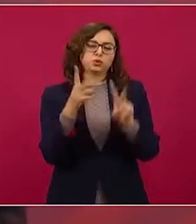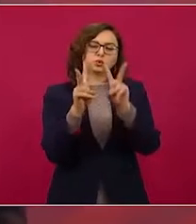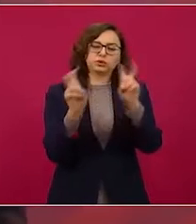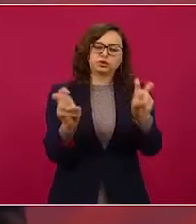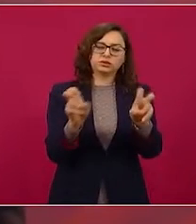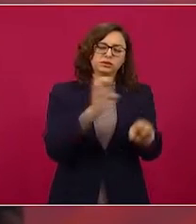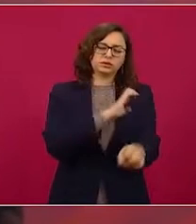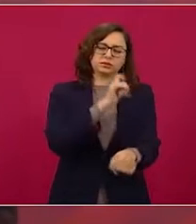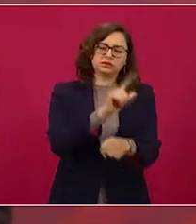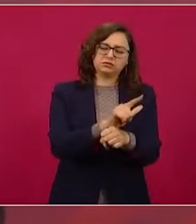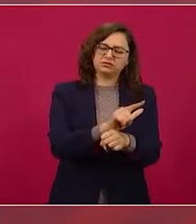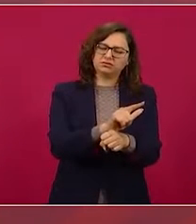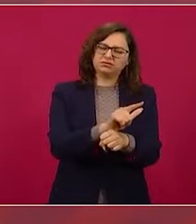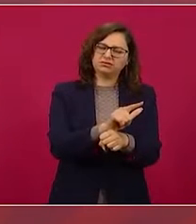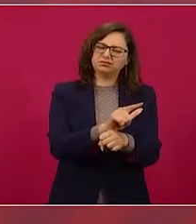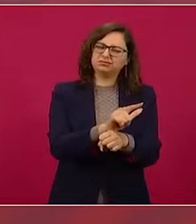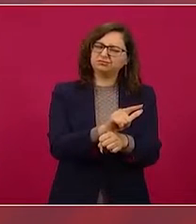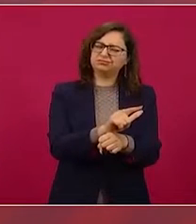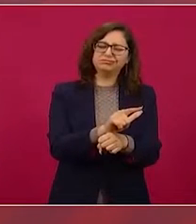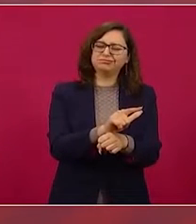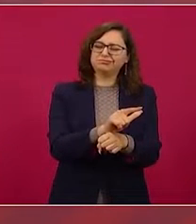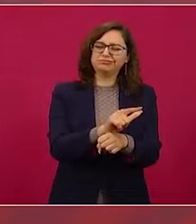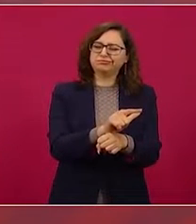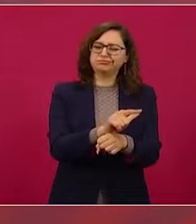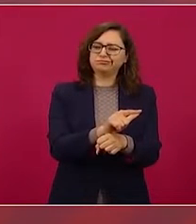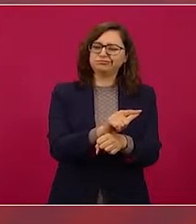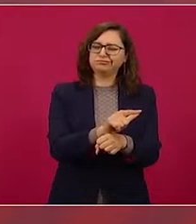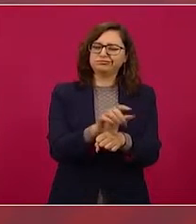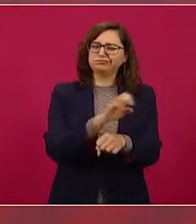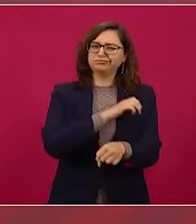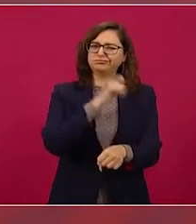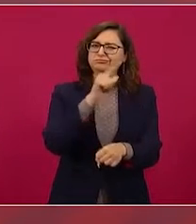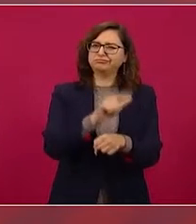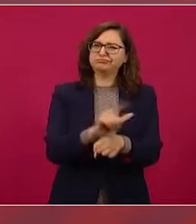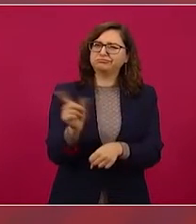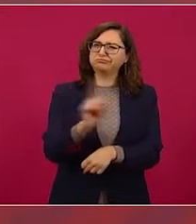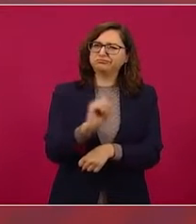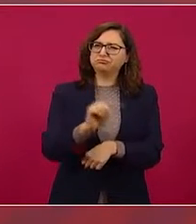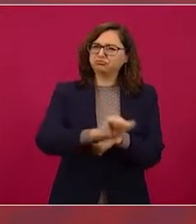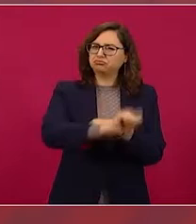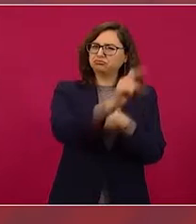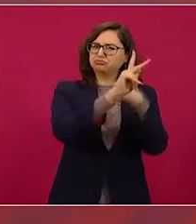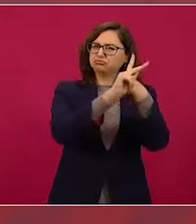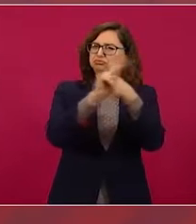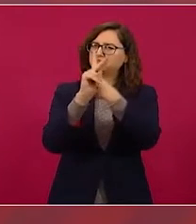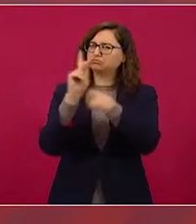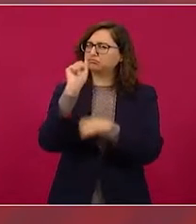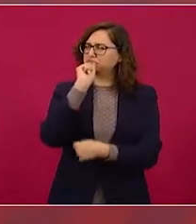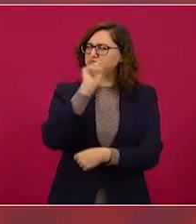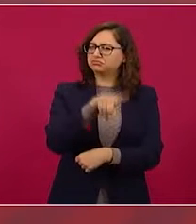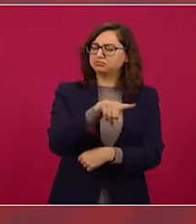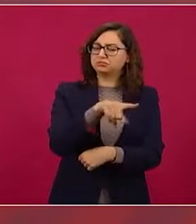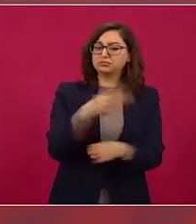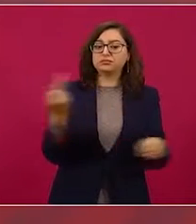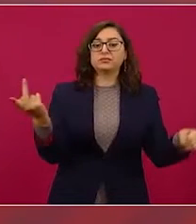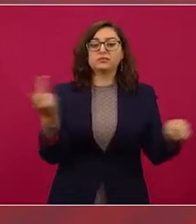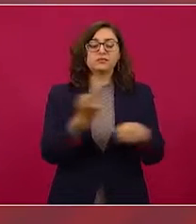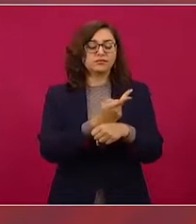bueno, ni tan especial, también se da en otras partes del mundo. Aquí tenemos una prensa,